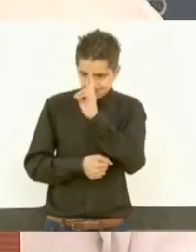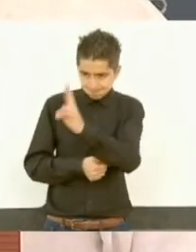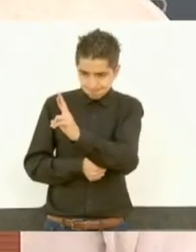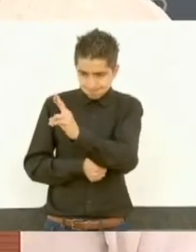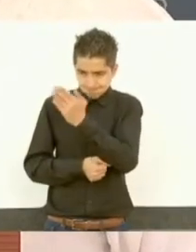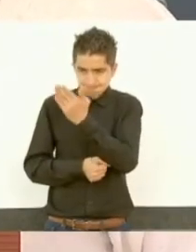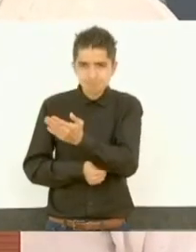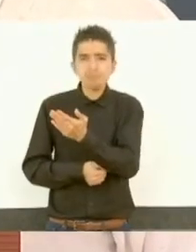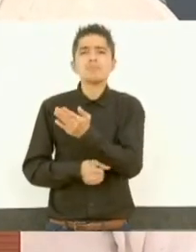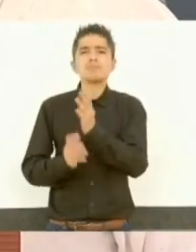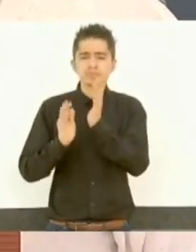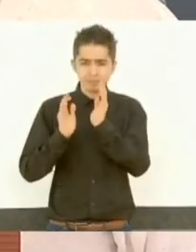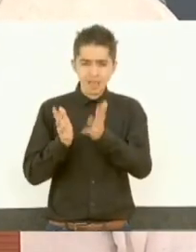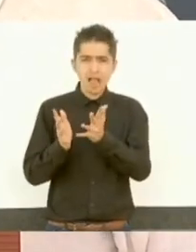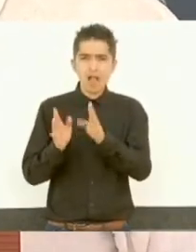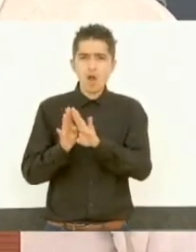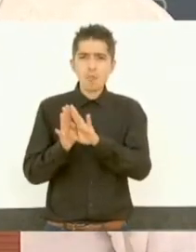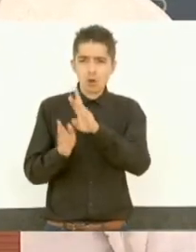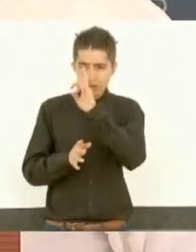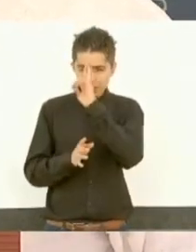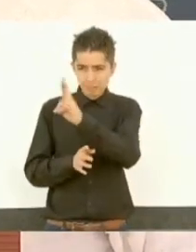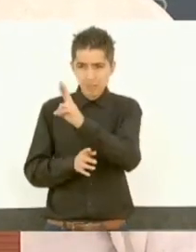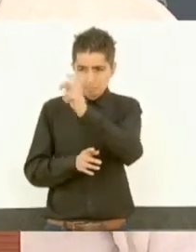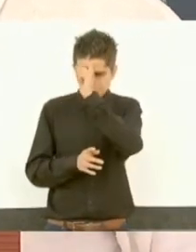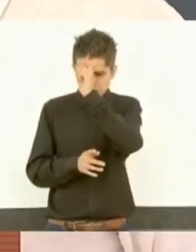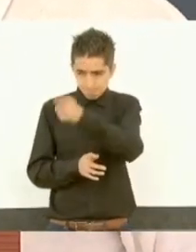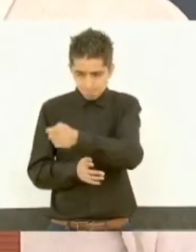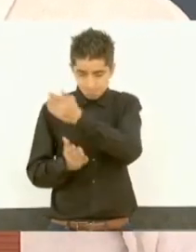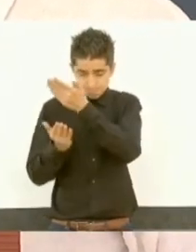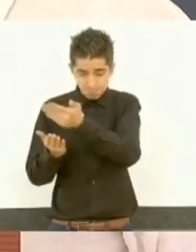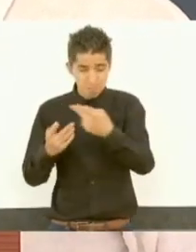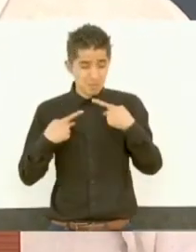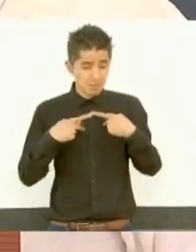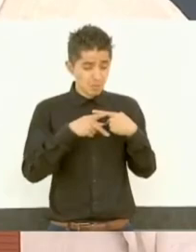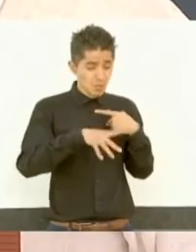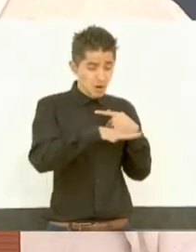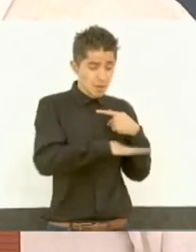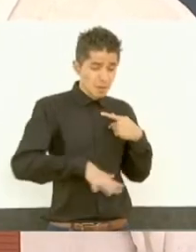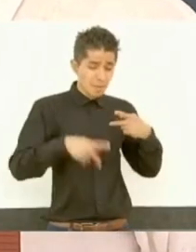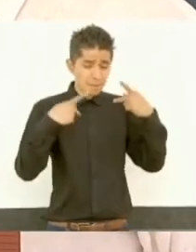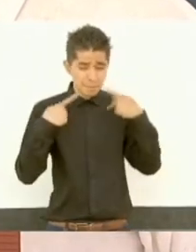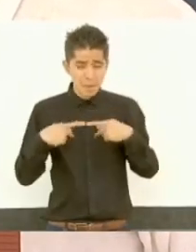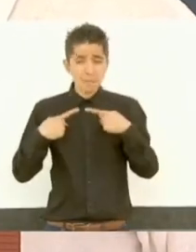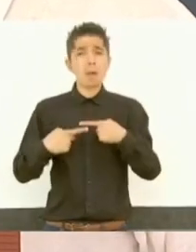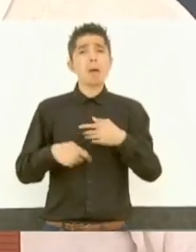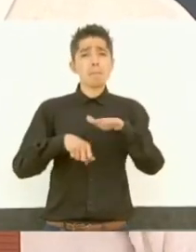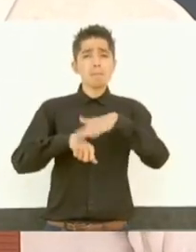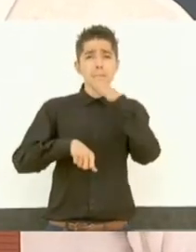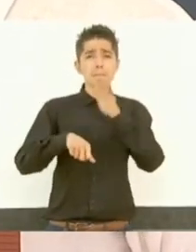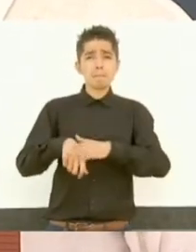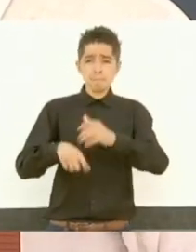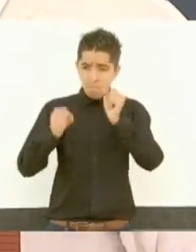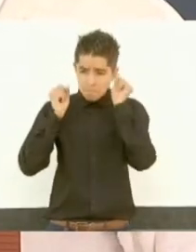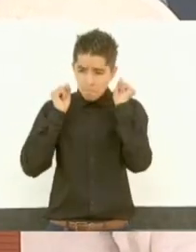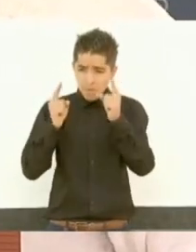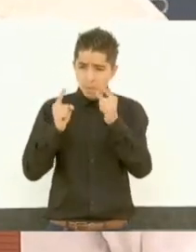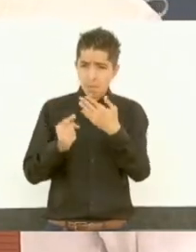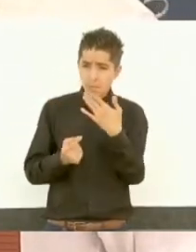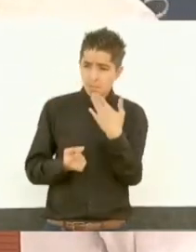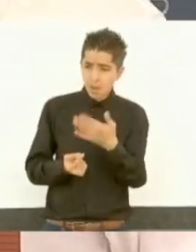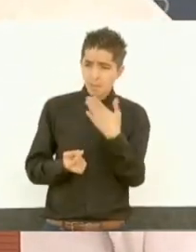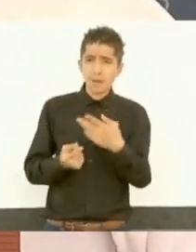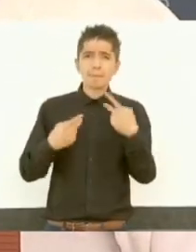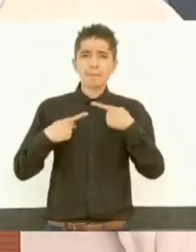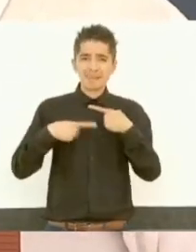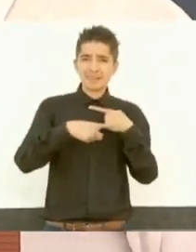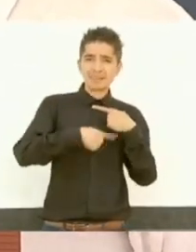se está ganando el respeto, la admiración del pueblo. Está siendo bien calificada por los